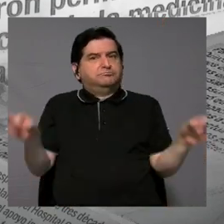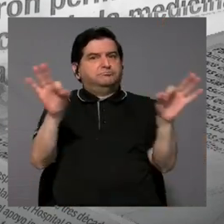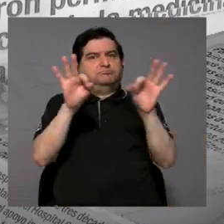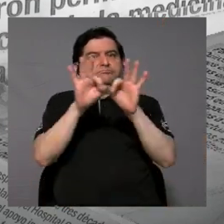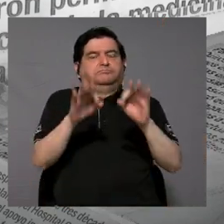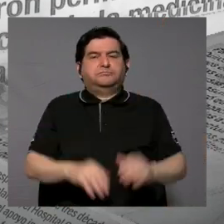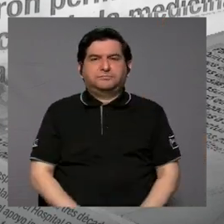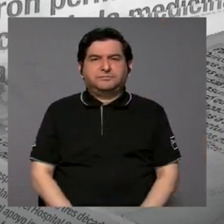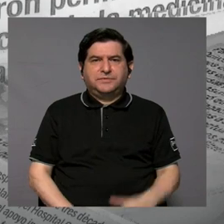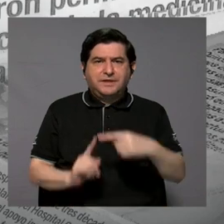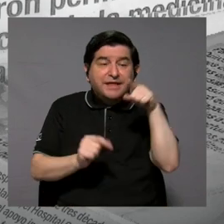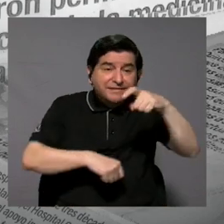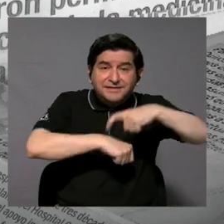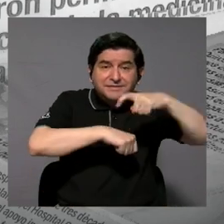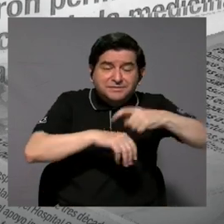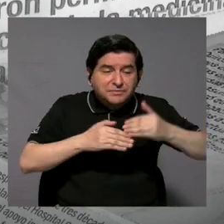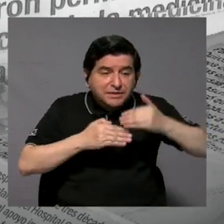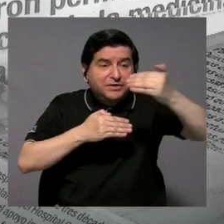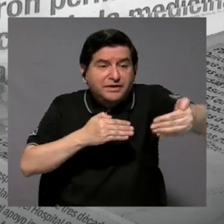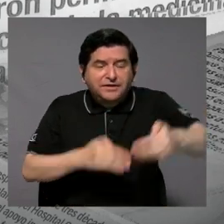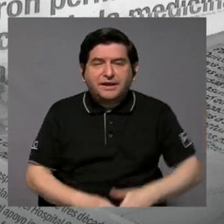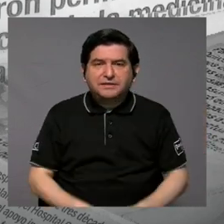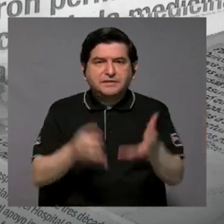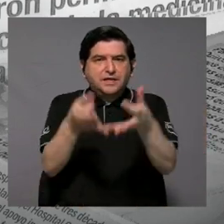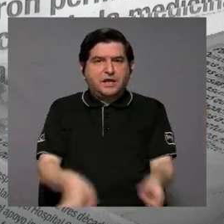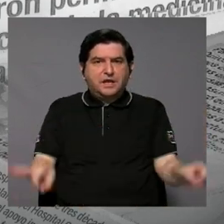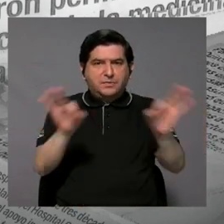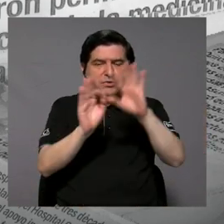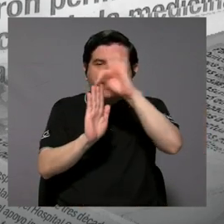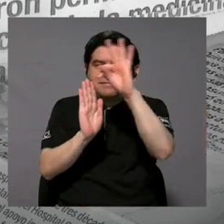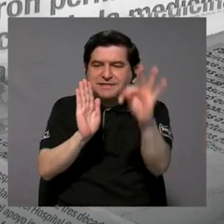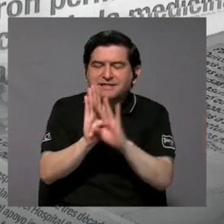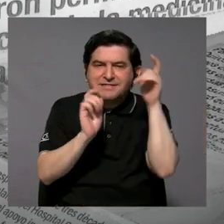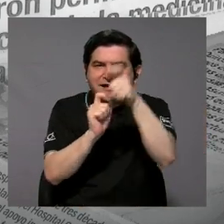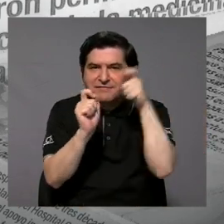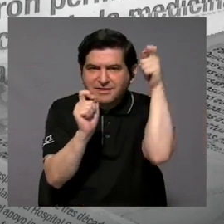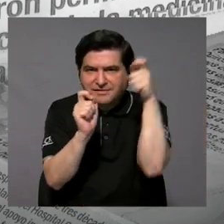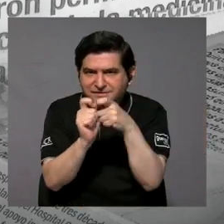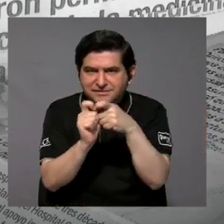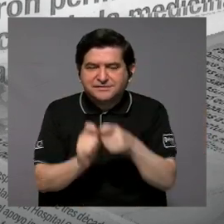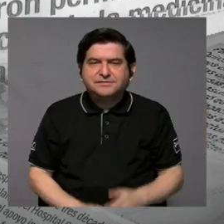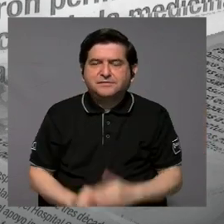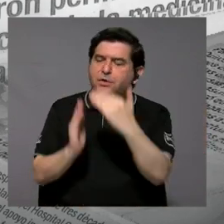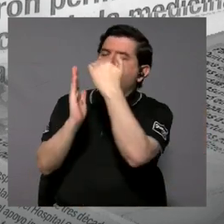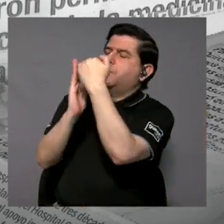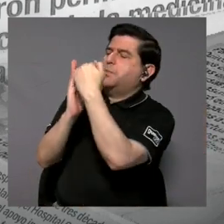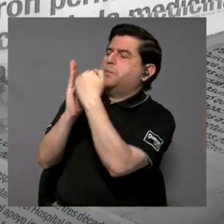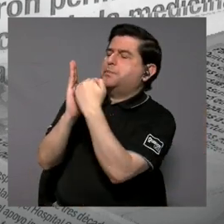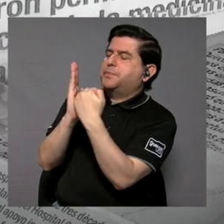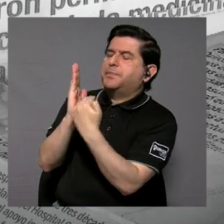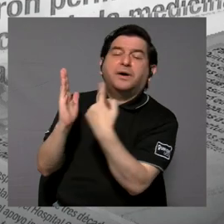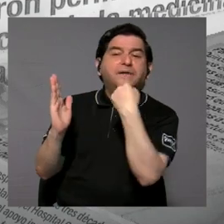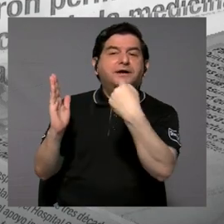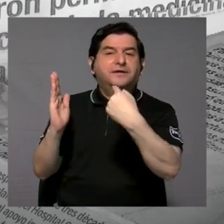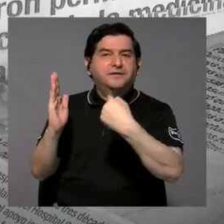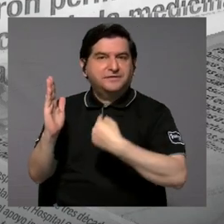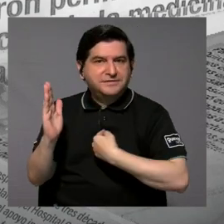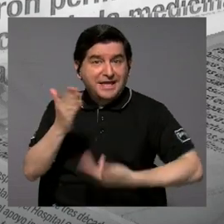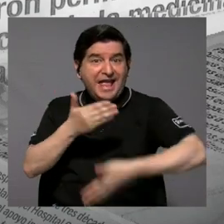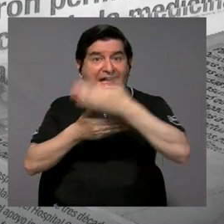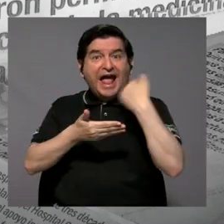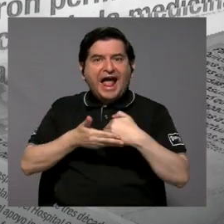importante y a partir de ahí es importantísimo tener la tabla de especificaciones, que la tabla de especificaciones me dice,